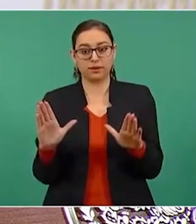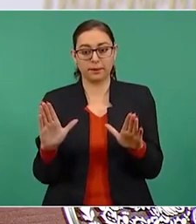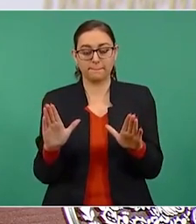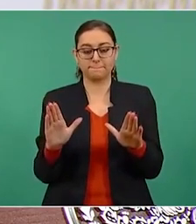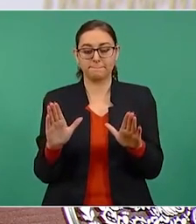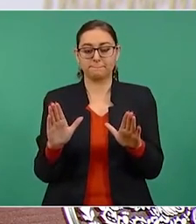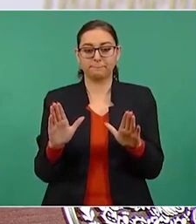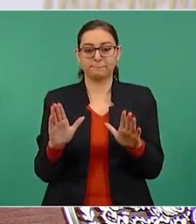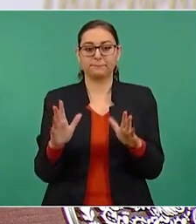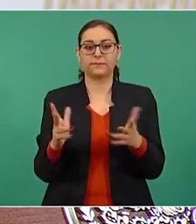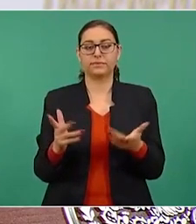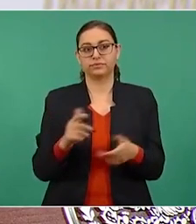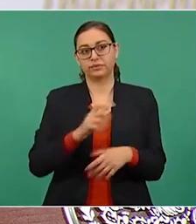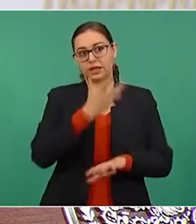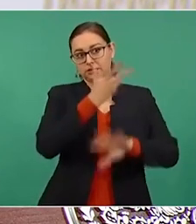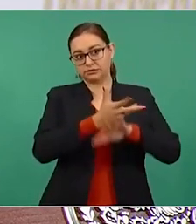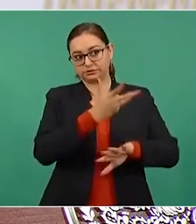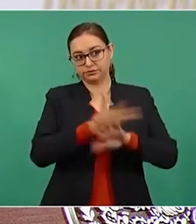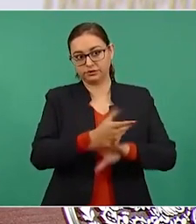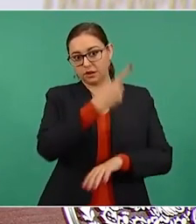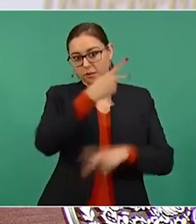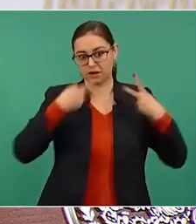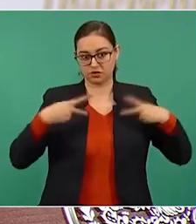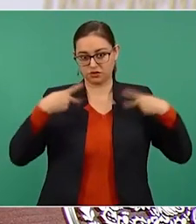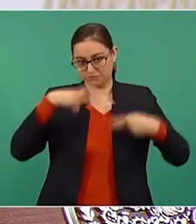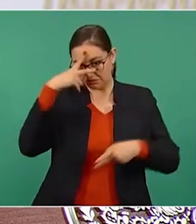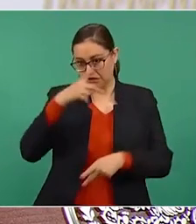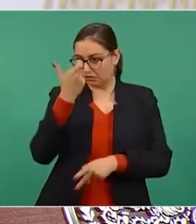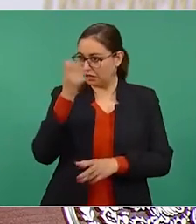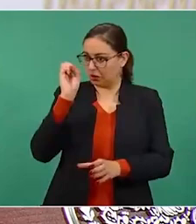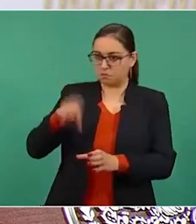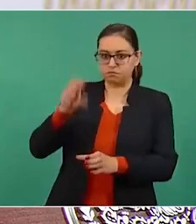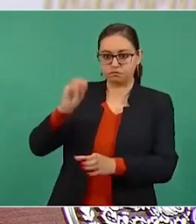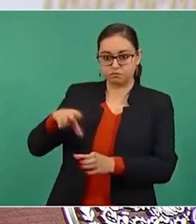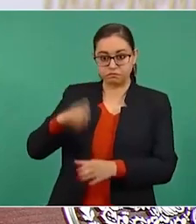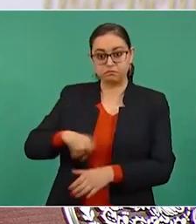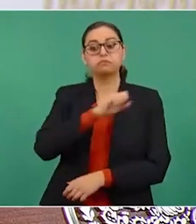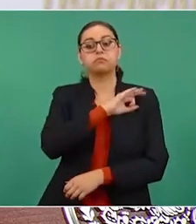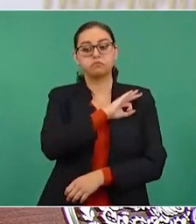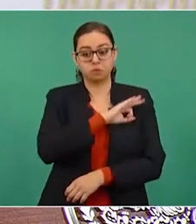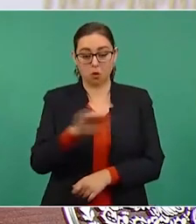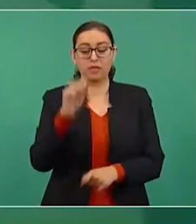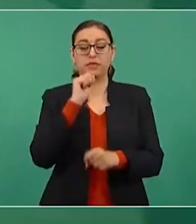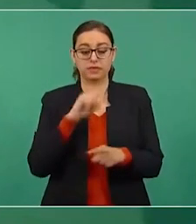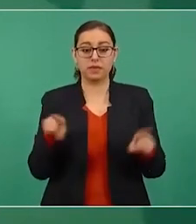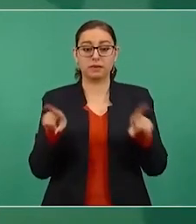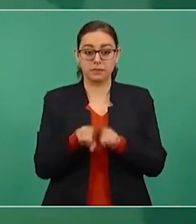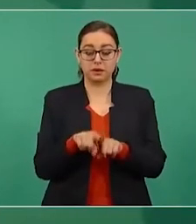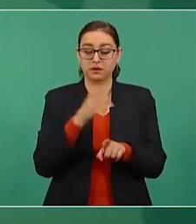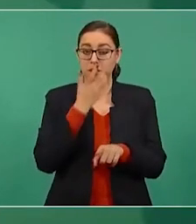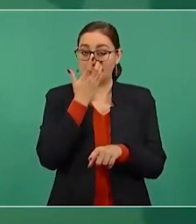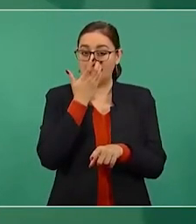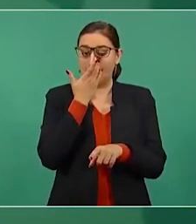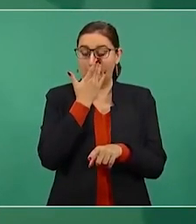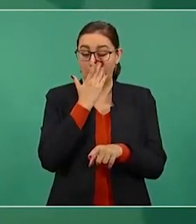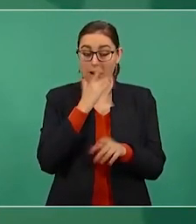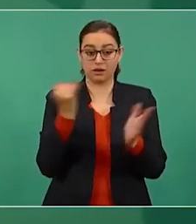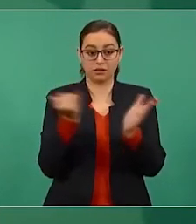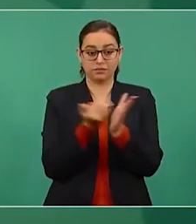remesas, todo esto quitando comisiones